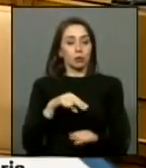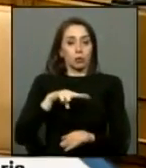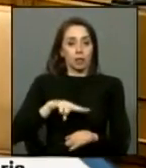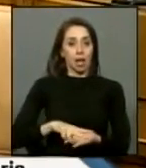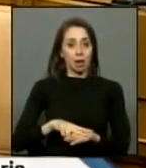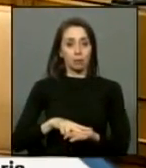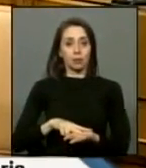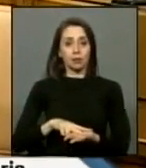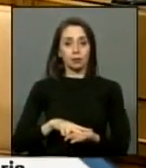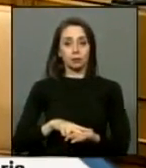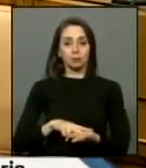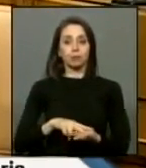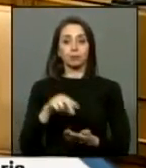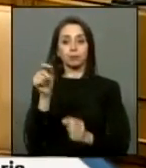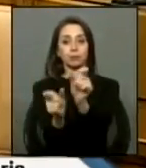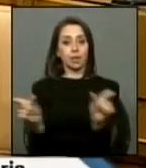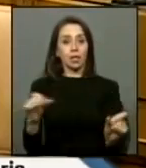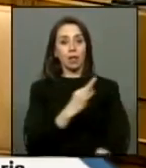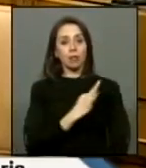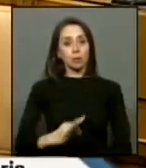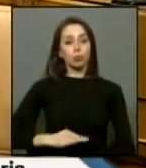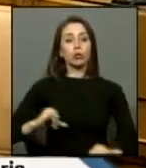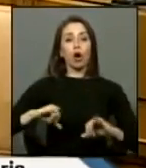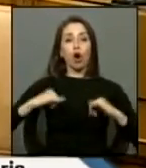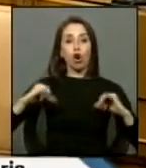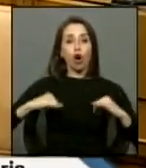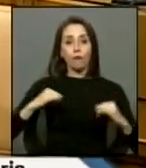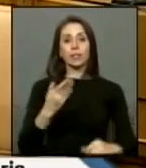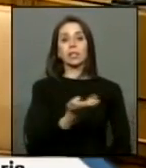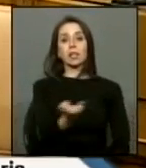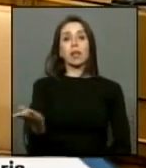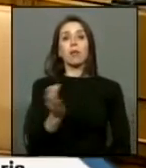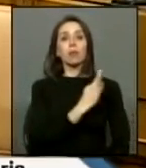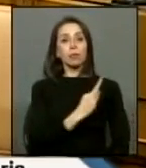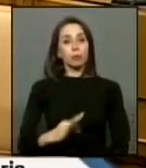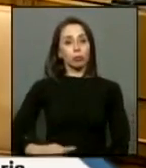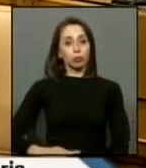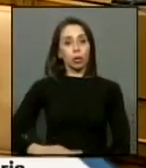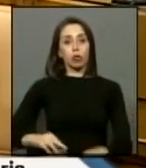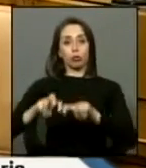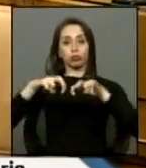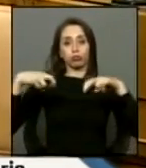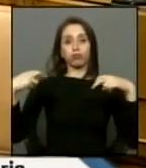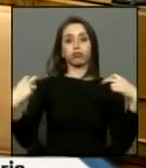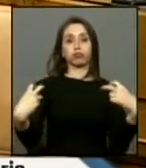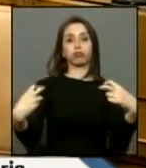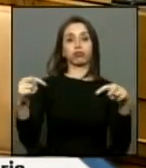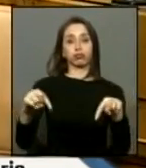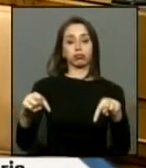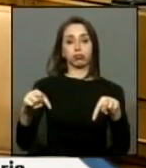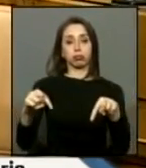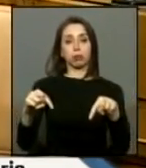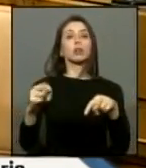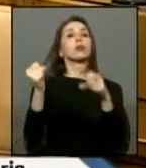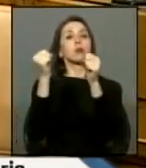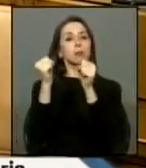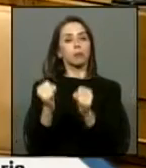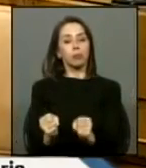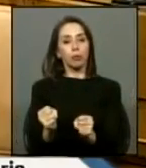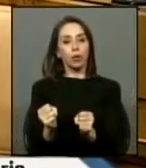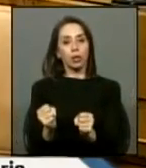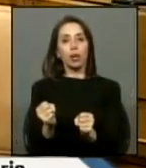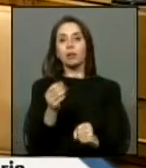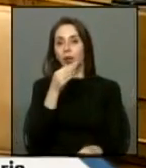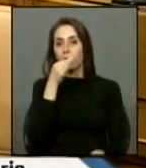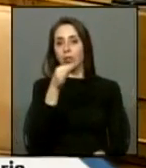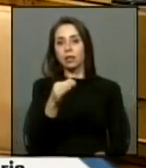estos diputados jóvenes estos diputados que hoy día están en este hemiciclo sean capaces de